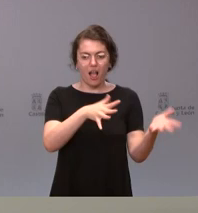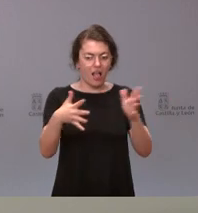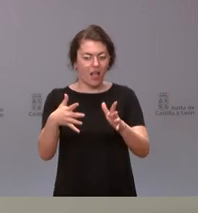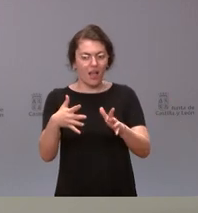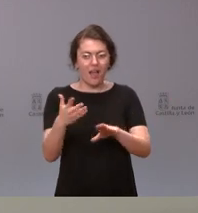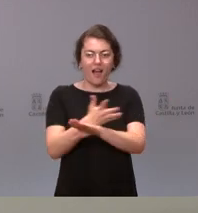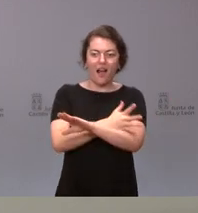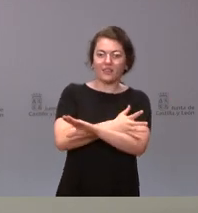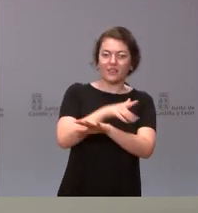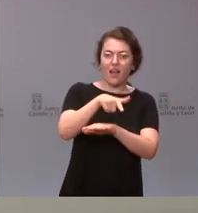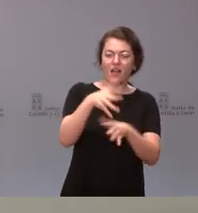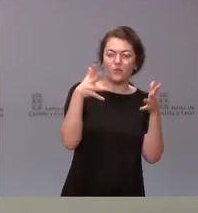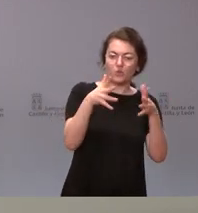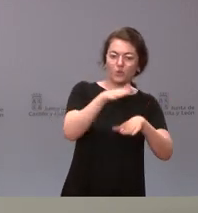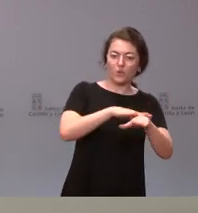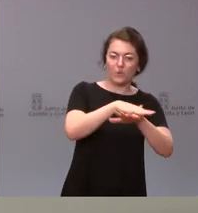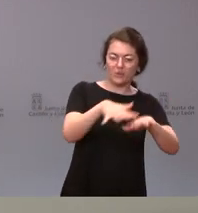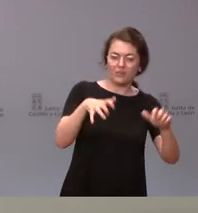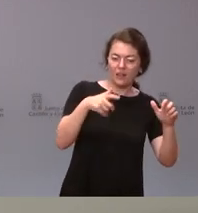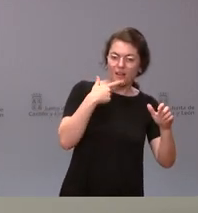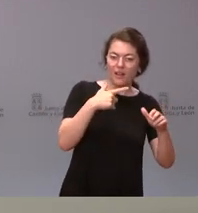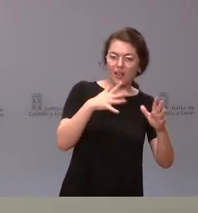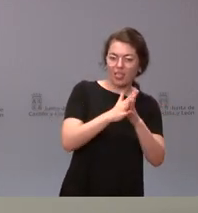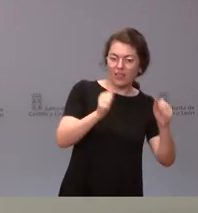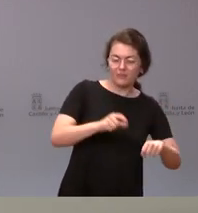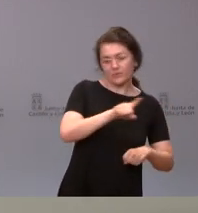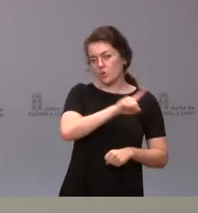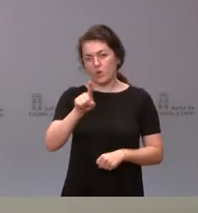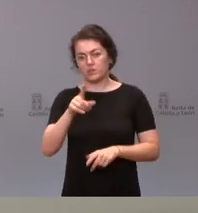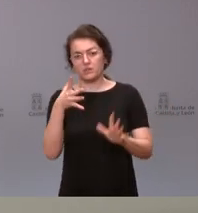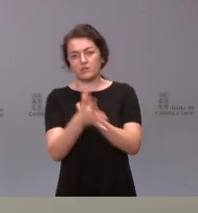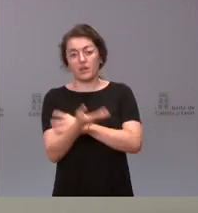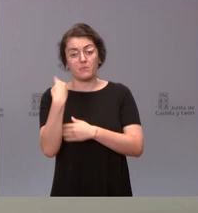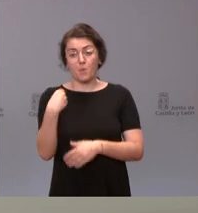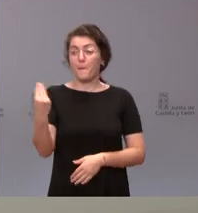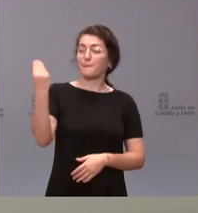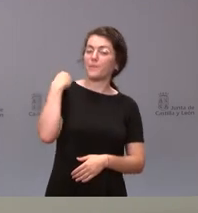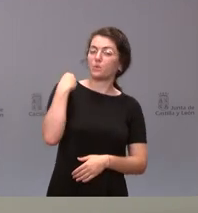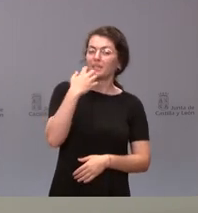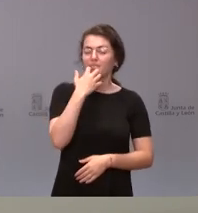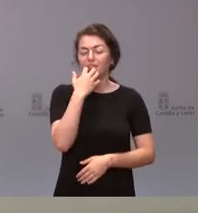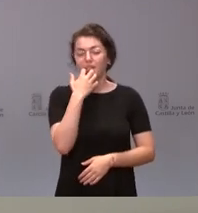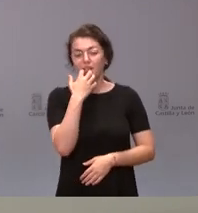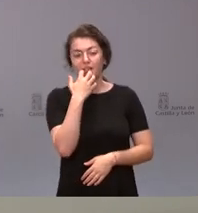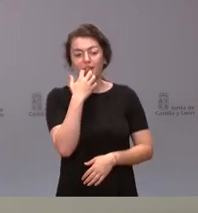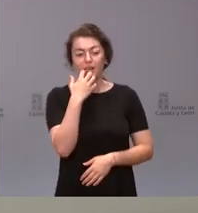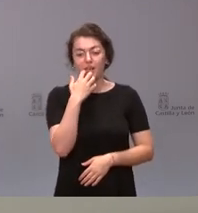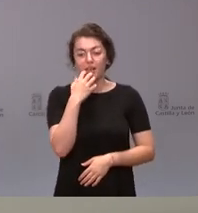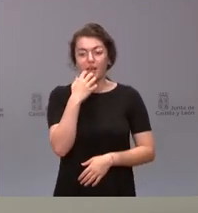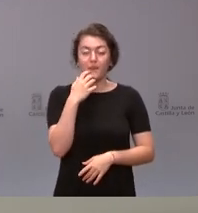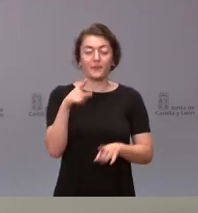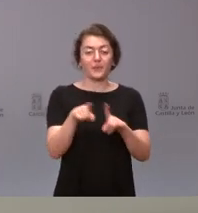Consejo de Gobierno. Y, por tanto, esta es una cuestión que yo le quiero señalar. Si usted me pregunta, ¿es una decisión